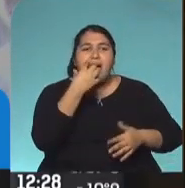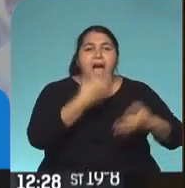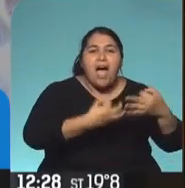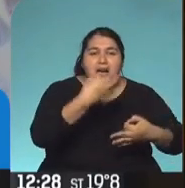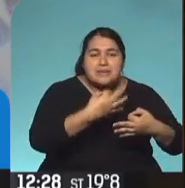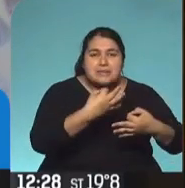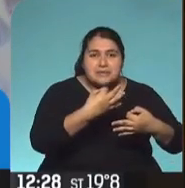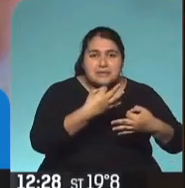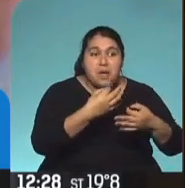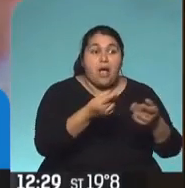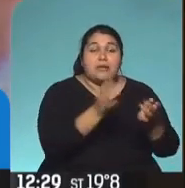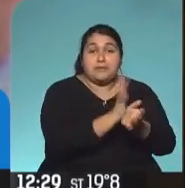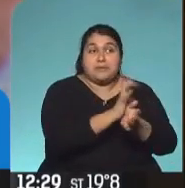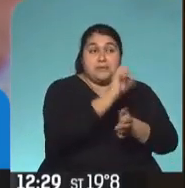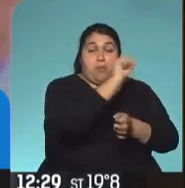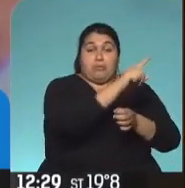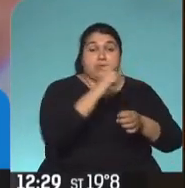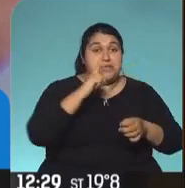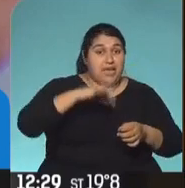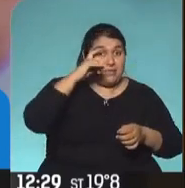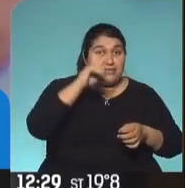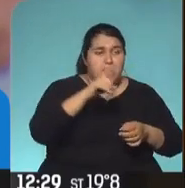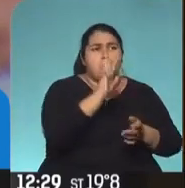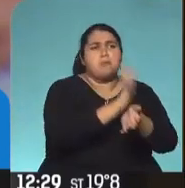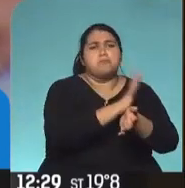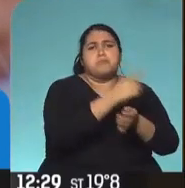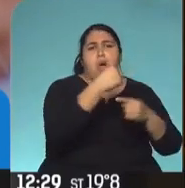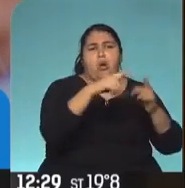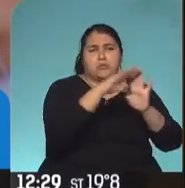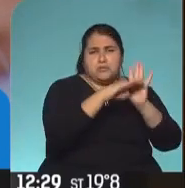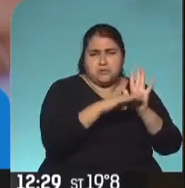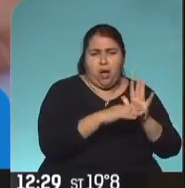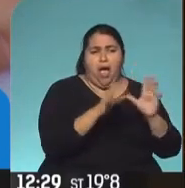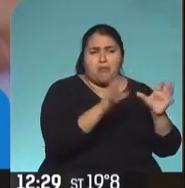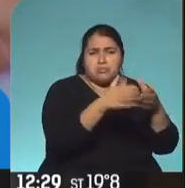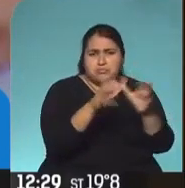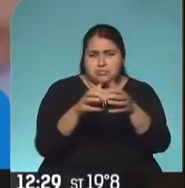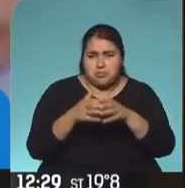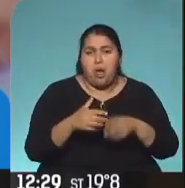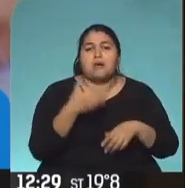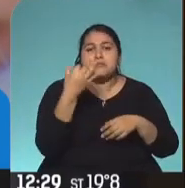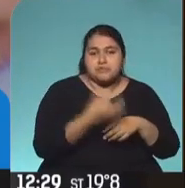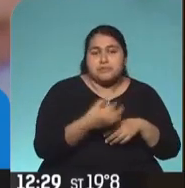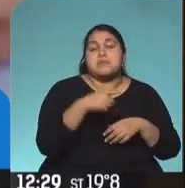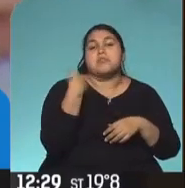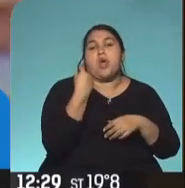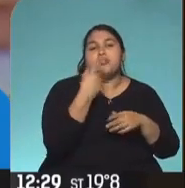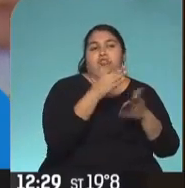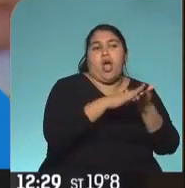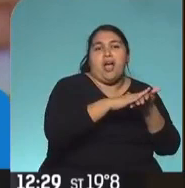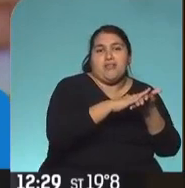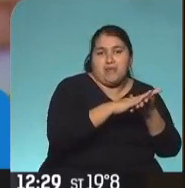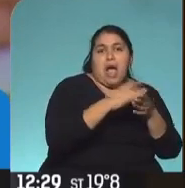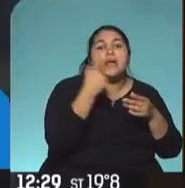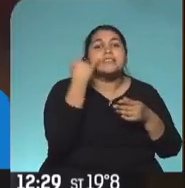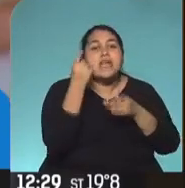básica alimentaria del INDEC. Tenemos 18 voluntarios divididos en tres grupos. Seis comemos canasta básica alimentaria.